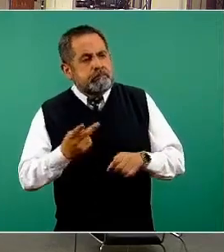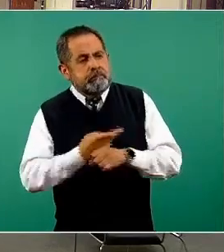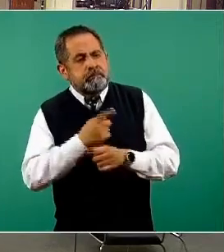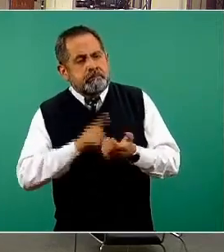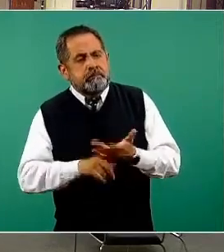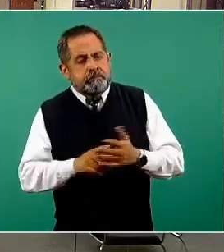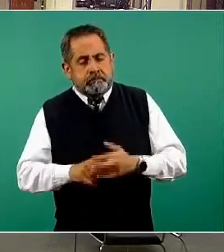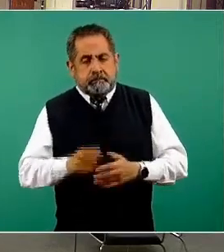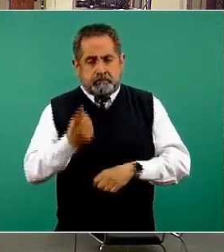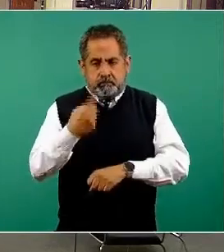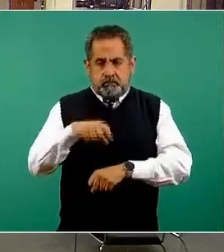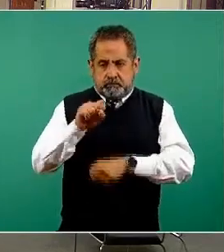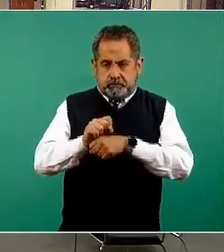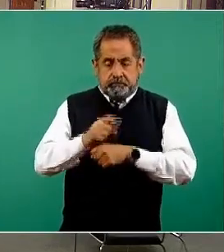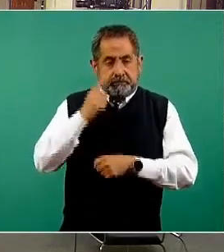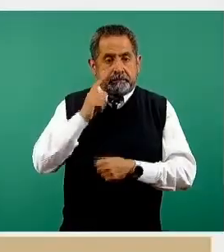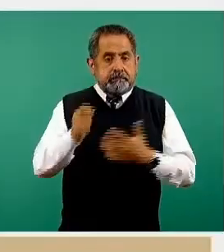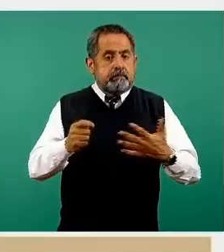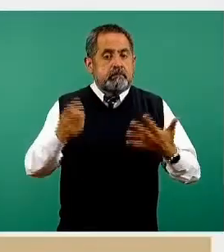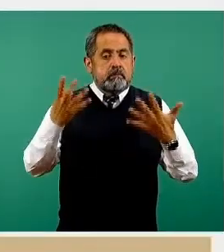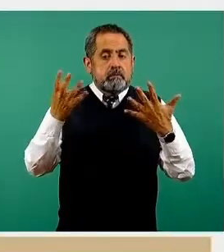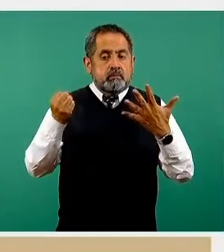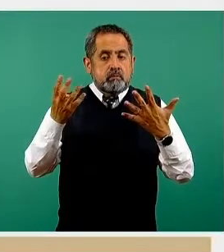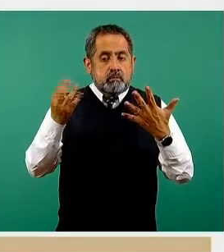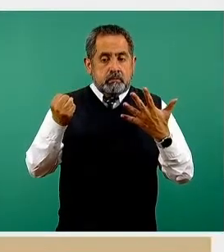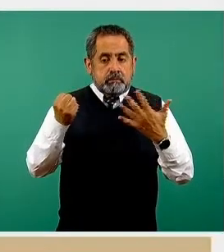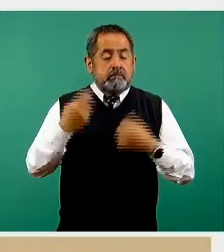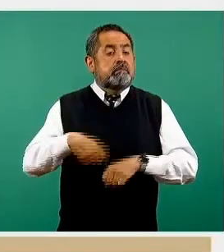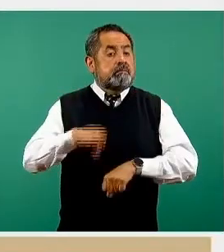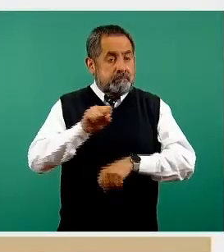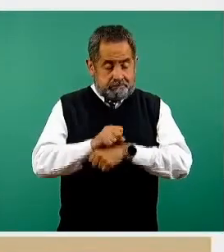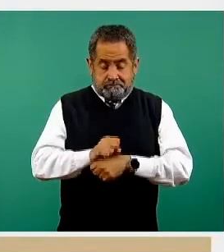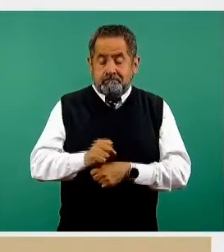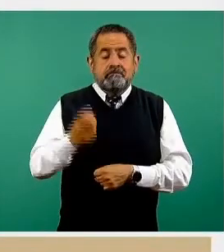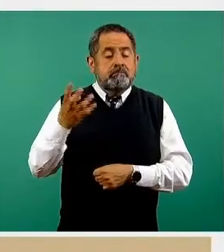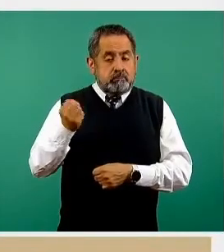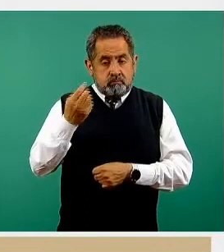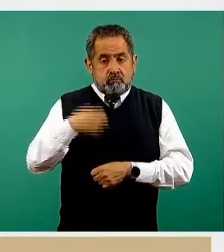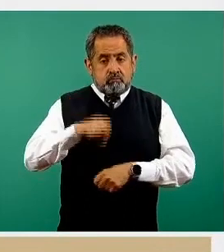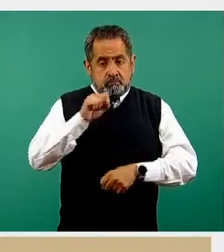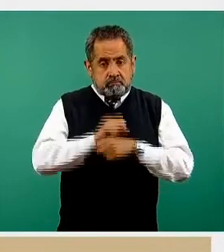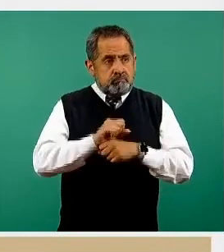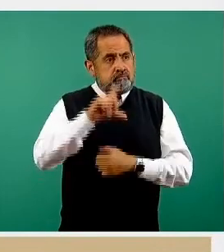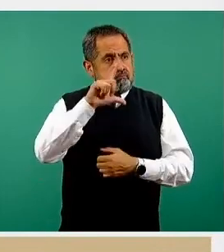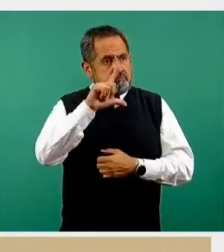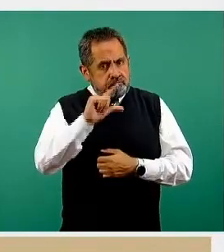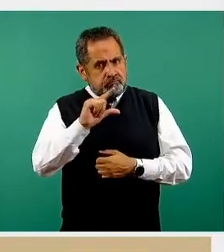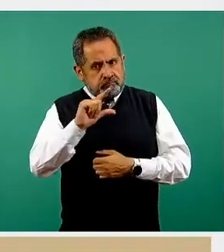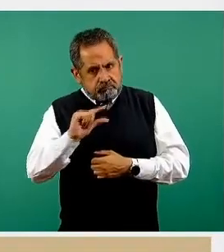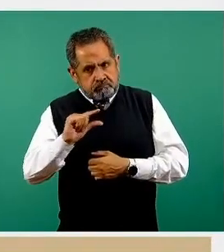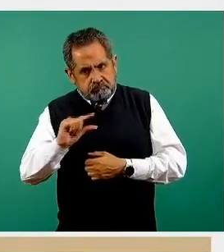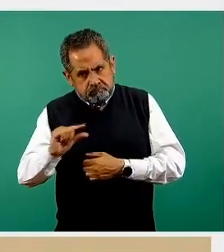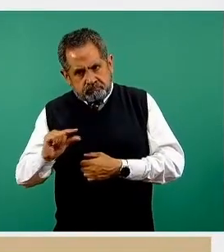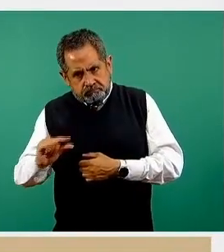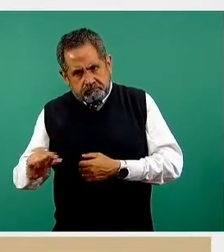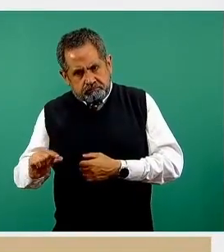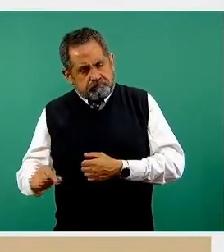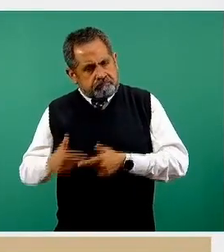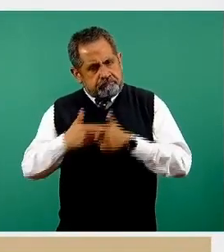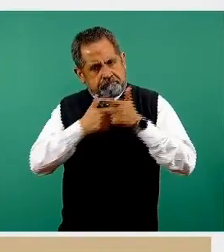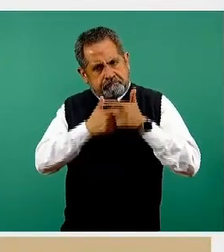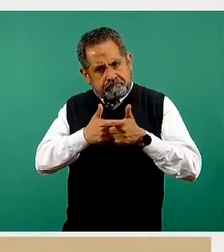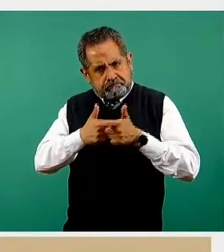y por lo tanto nueve semanas continuas de una tendencia descendente al comportamiento